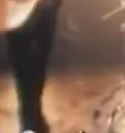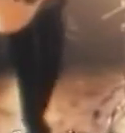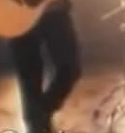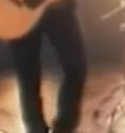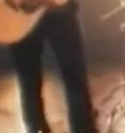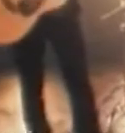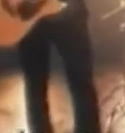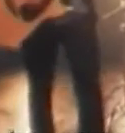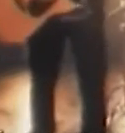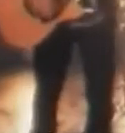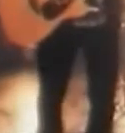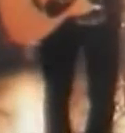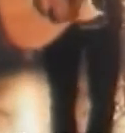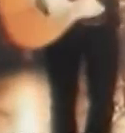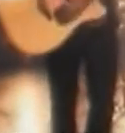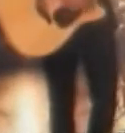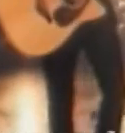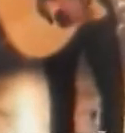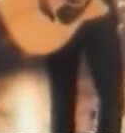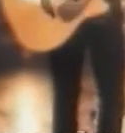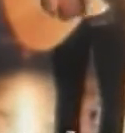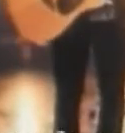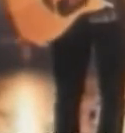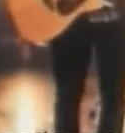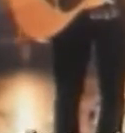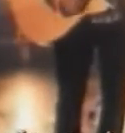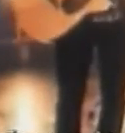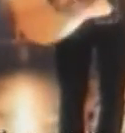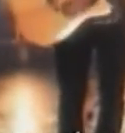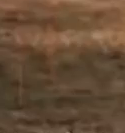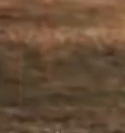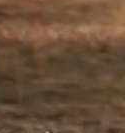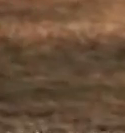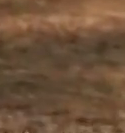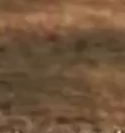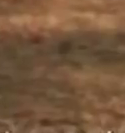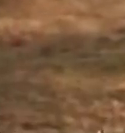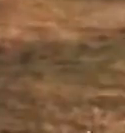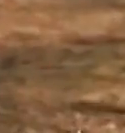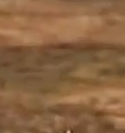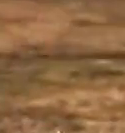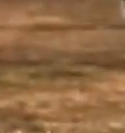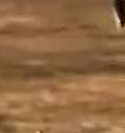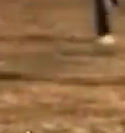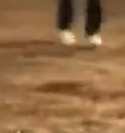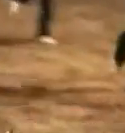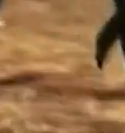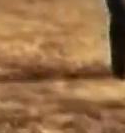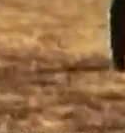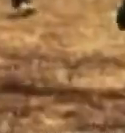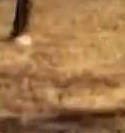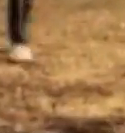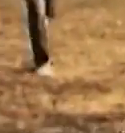sopla, sopla el viento de tu amor sopla, sopla espíritu